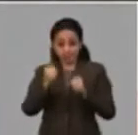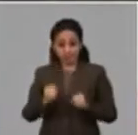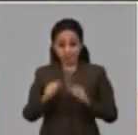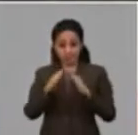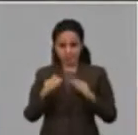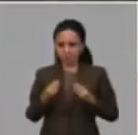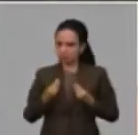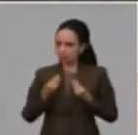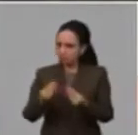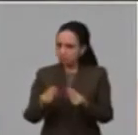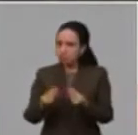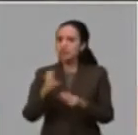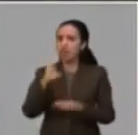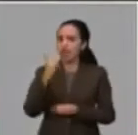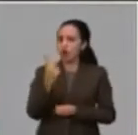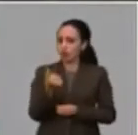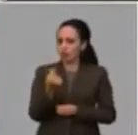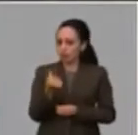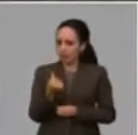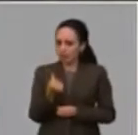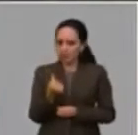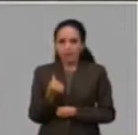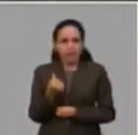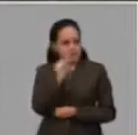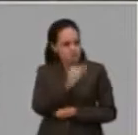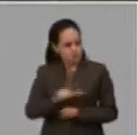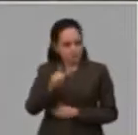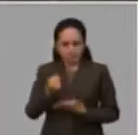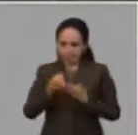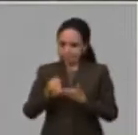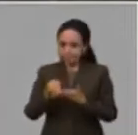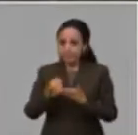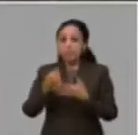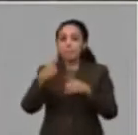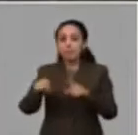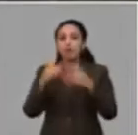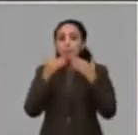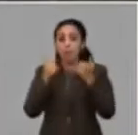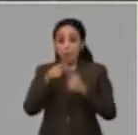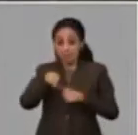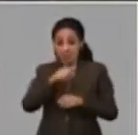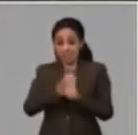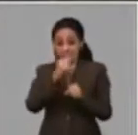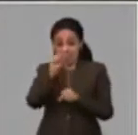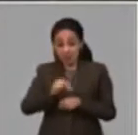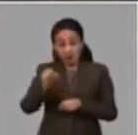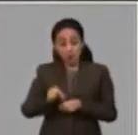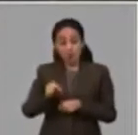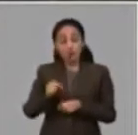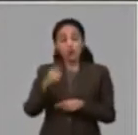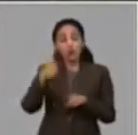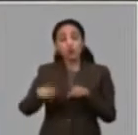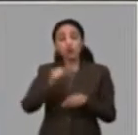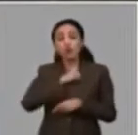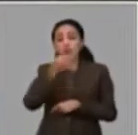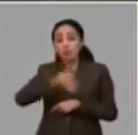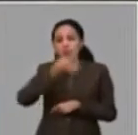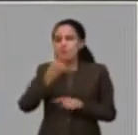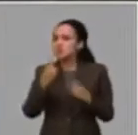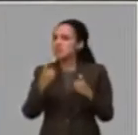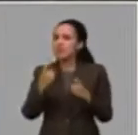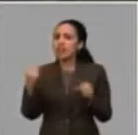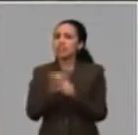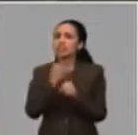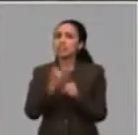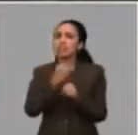aportando económica y socialmente, entonces es más factible para él. Y lo otro que quiero reiterar es que no hace falta que el